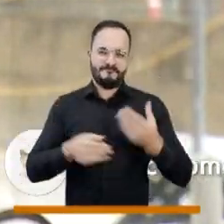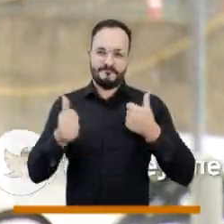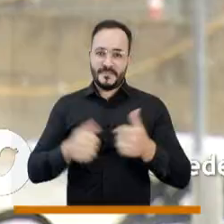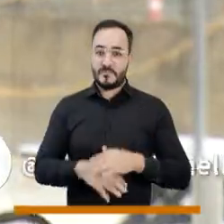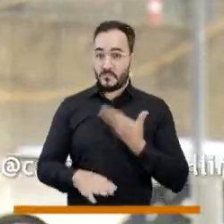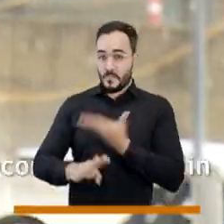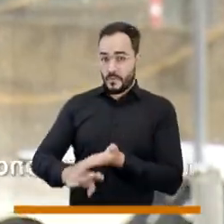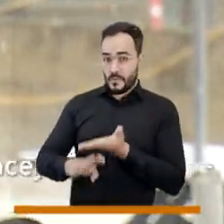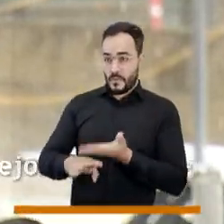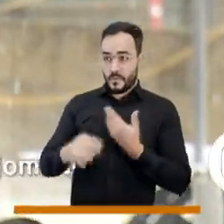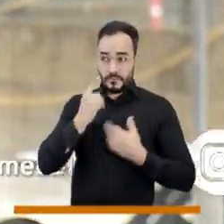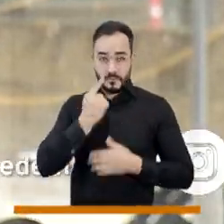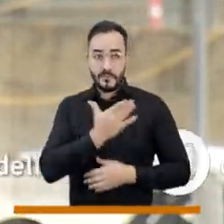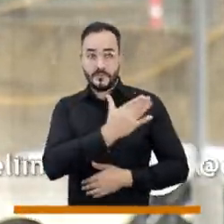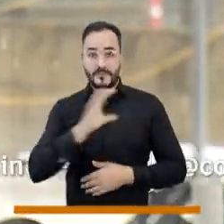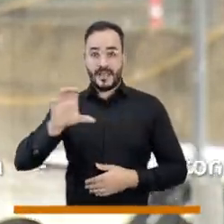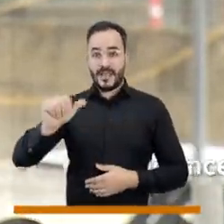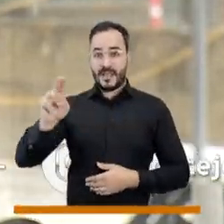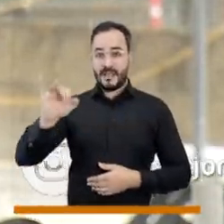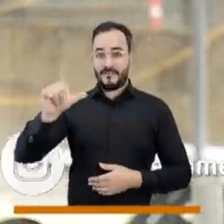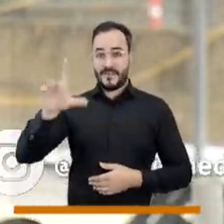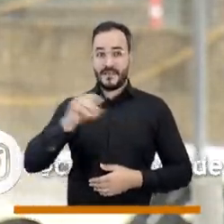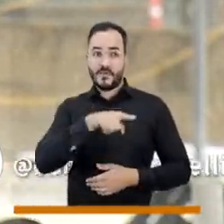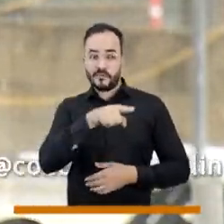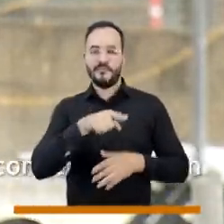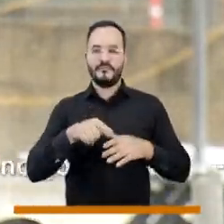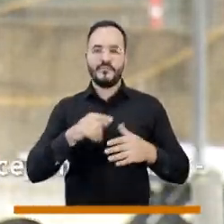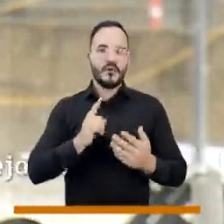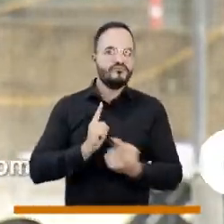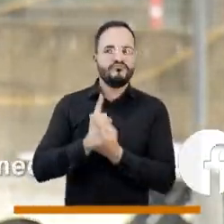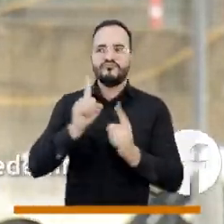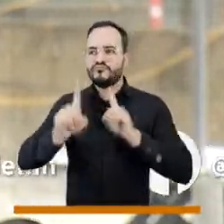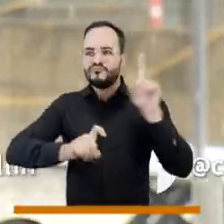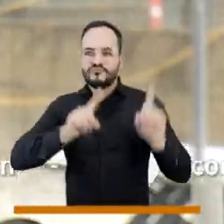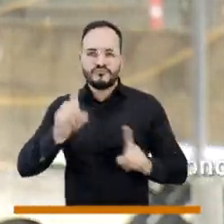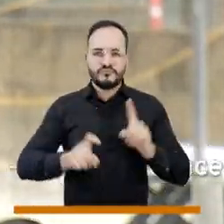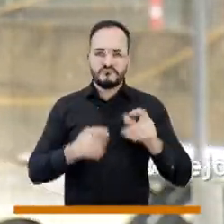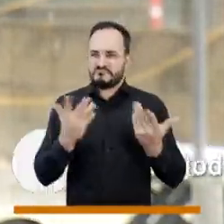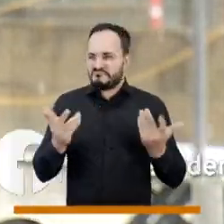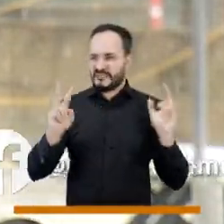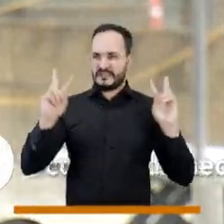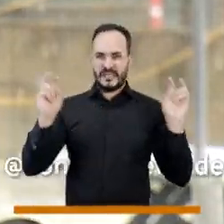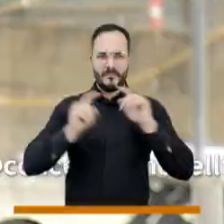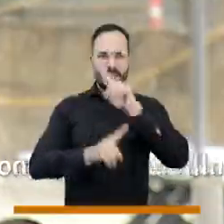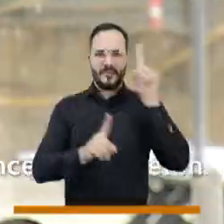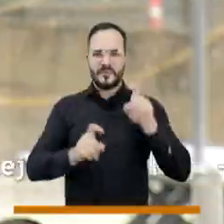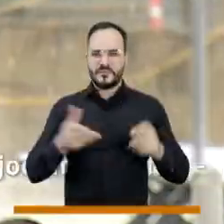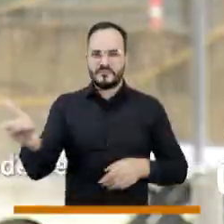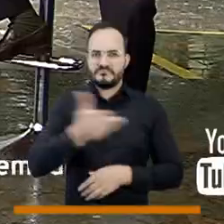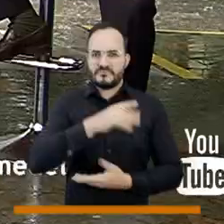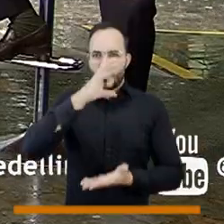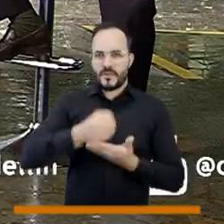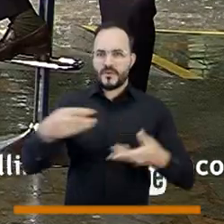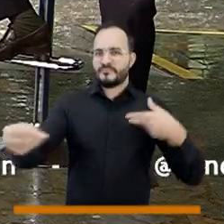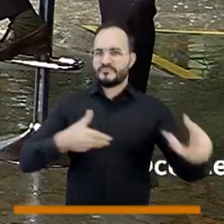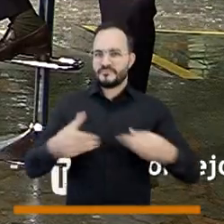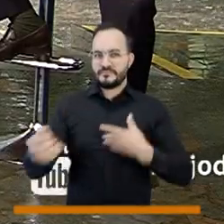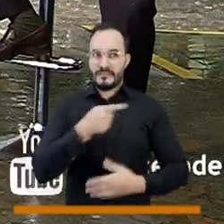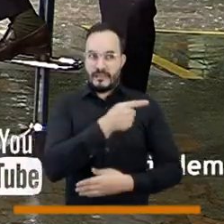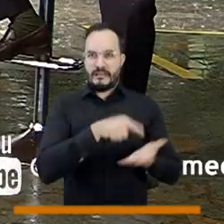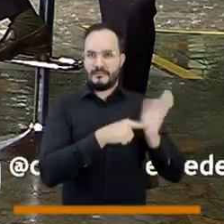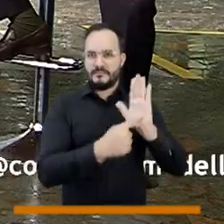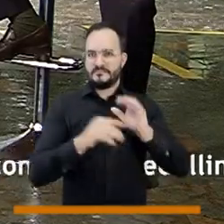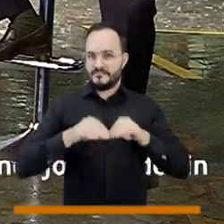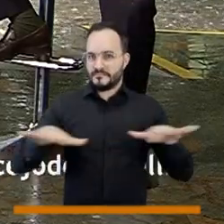Alfredo, vámonos con Camilo, la pregunta de la semana para que también conozcamos a nuestros dos invitados. Camilo,